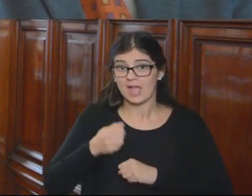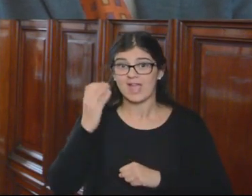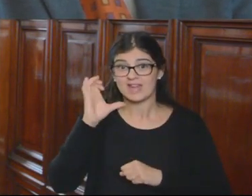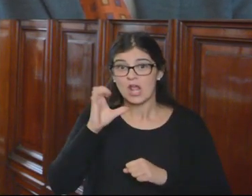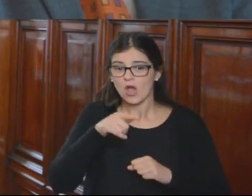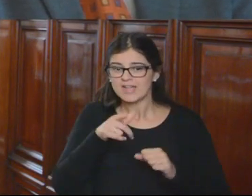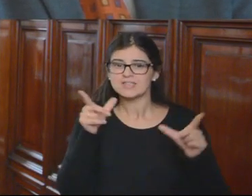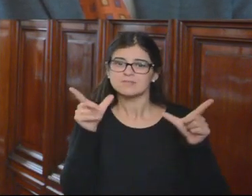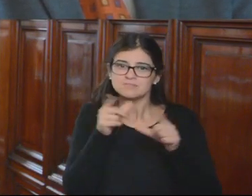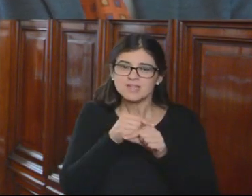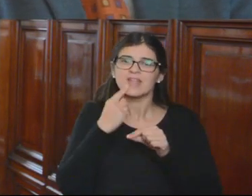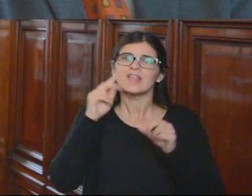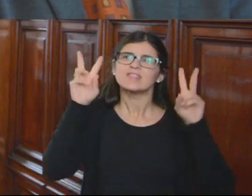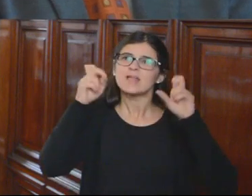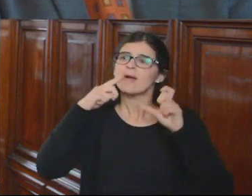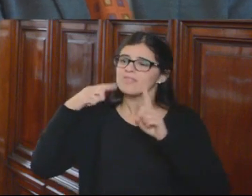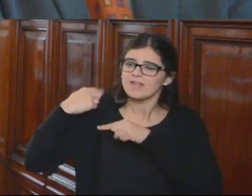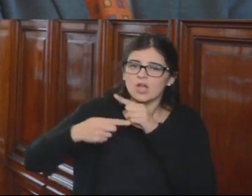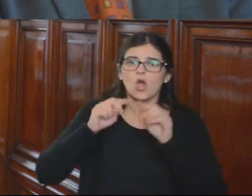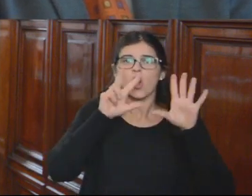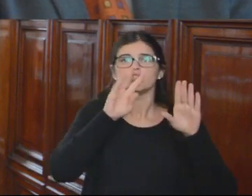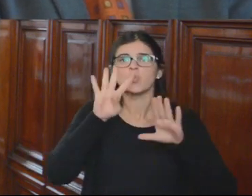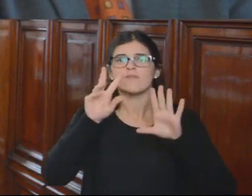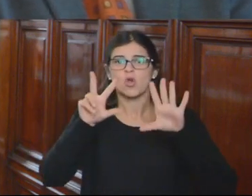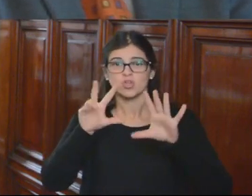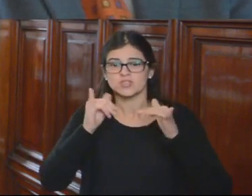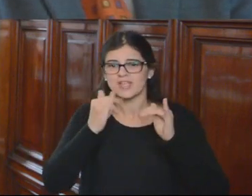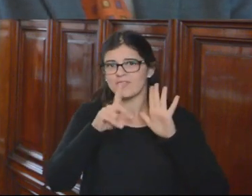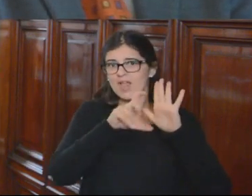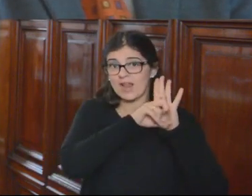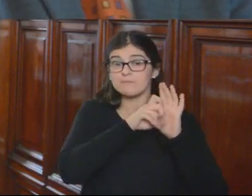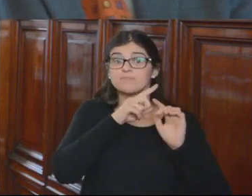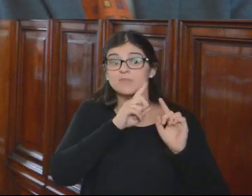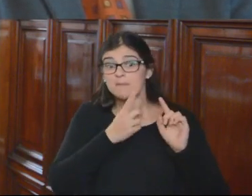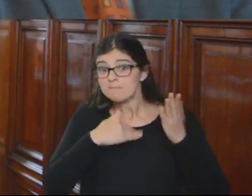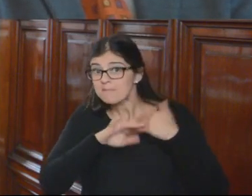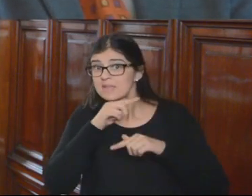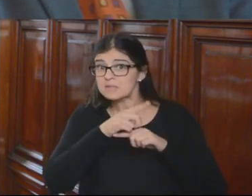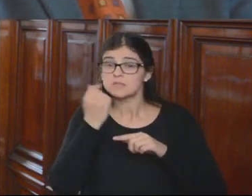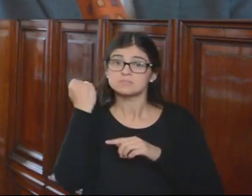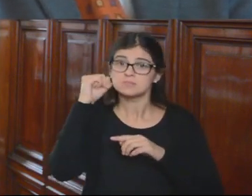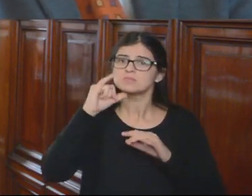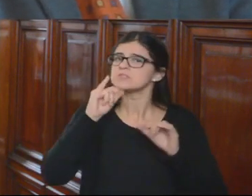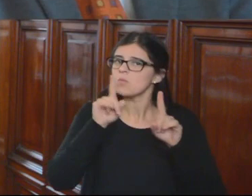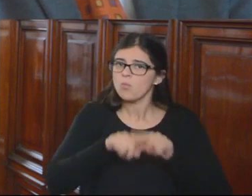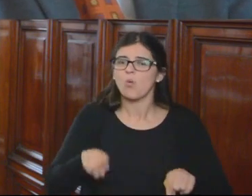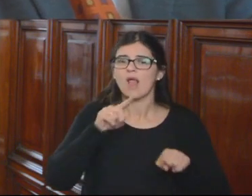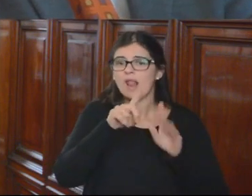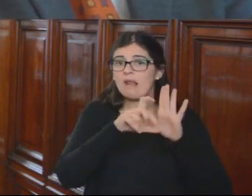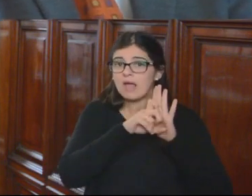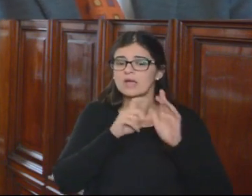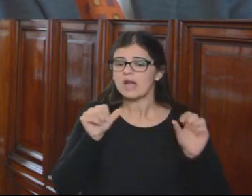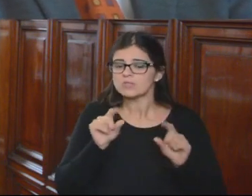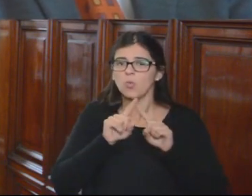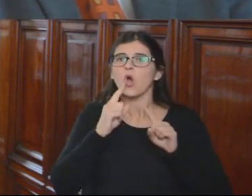fin a ese tema de la transitoriedad, la ley 898, y sin embargo, por encima de esa ley se ha procedido a este fenómeno